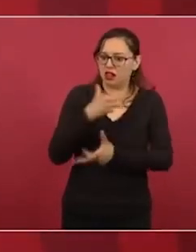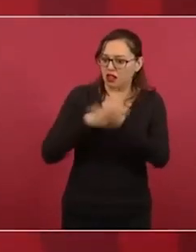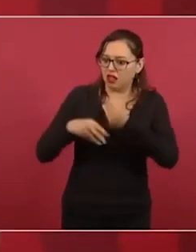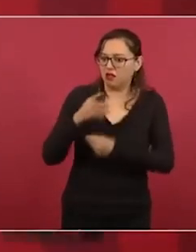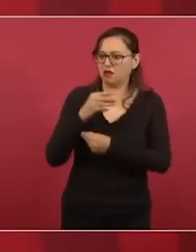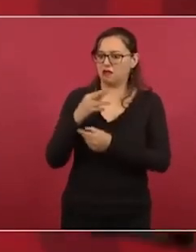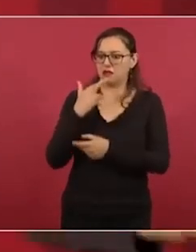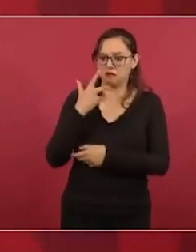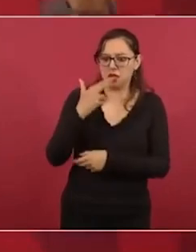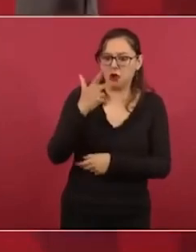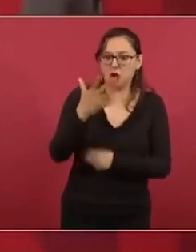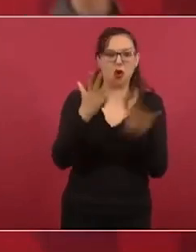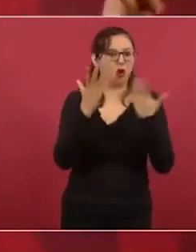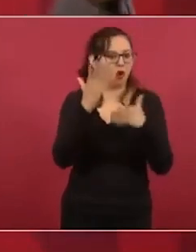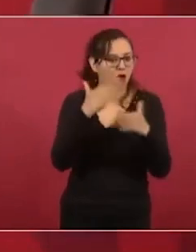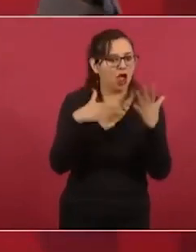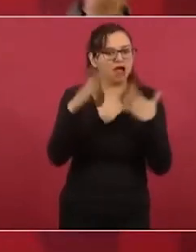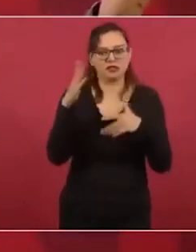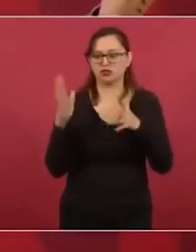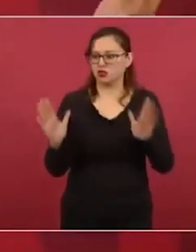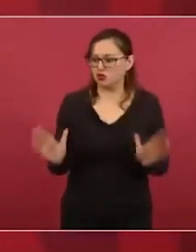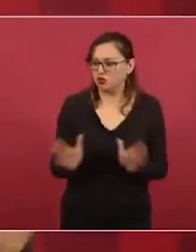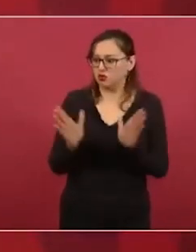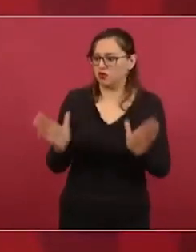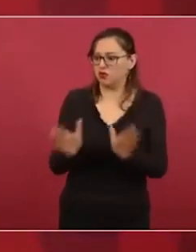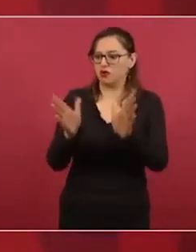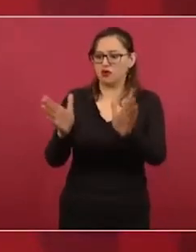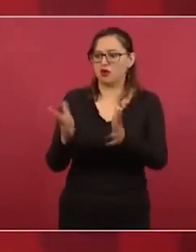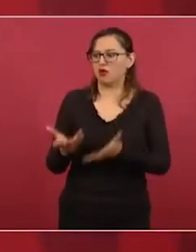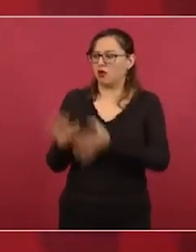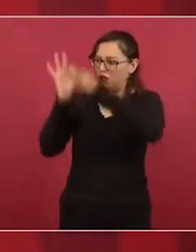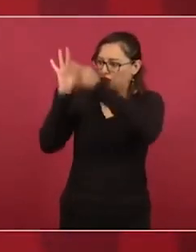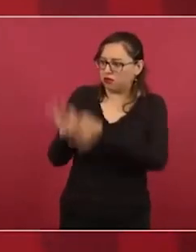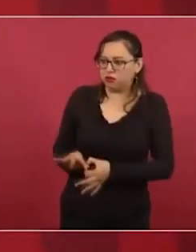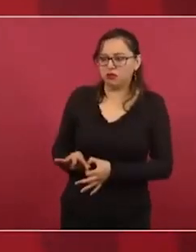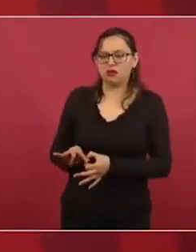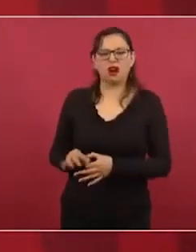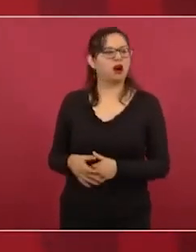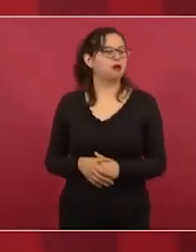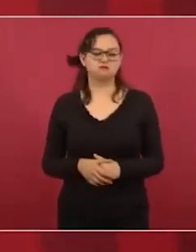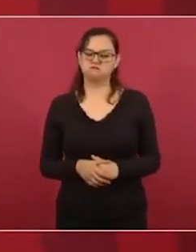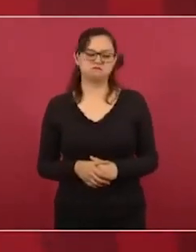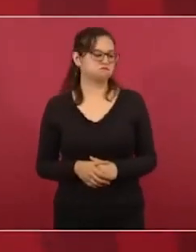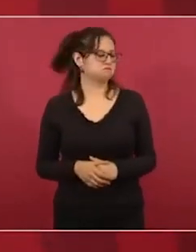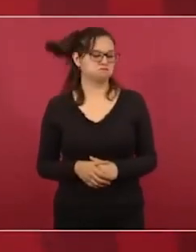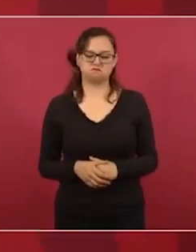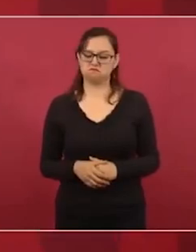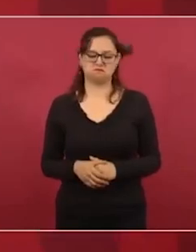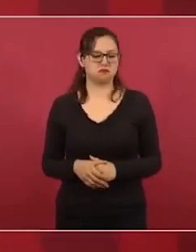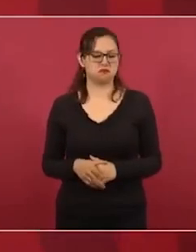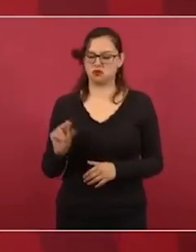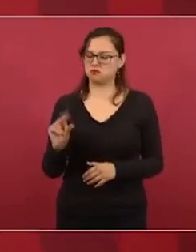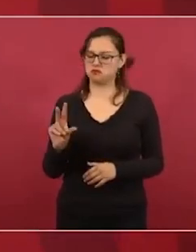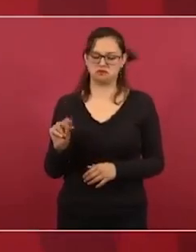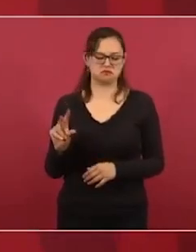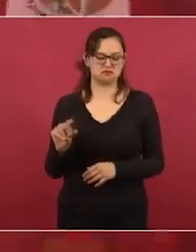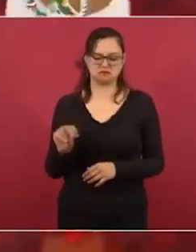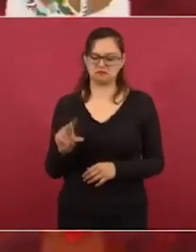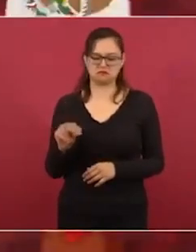sacar de la pobreza a millones de mexicanos y de latinoamericanos